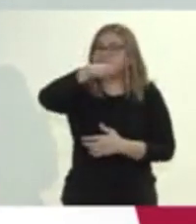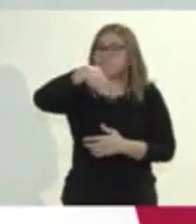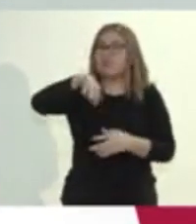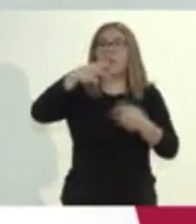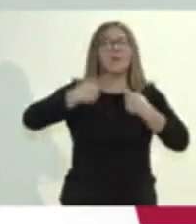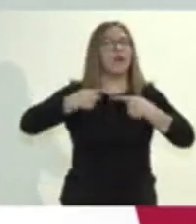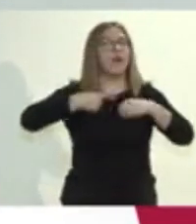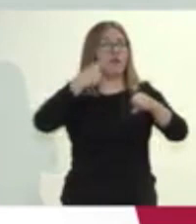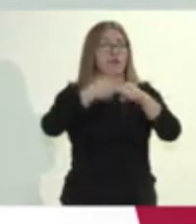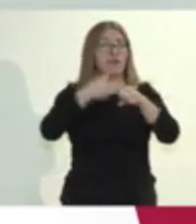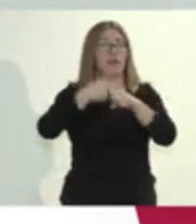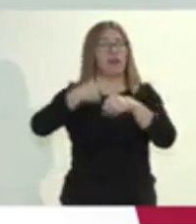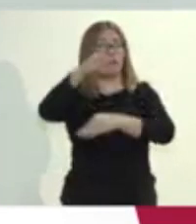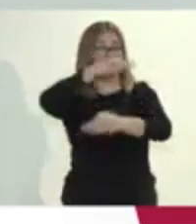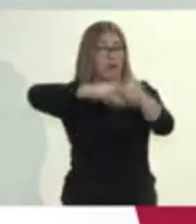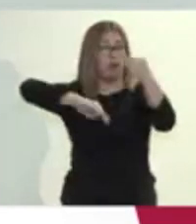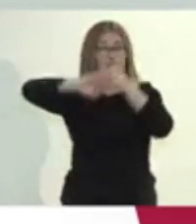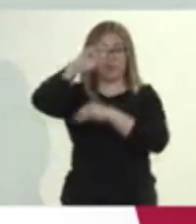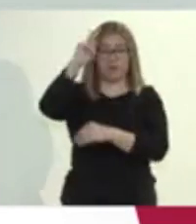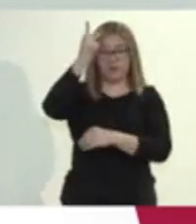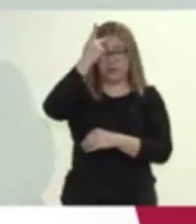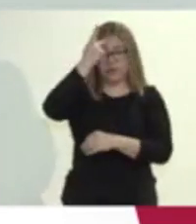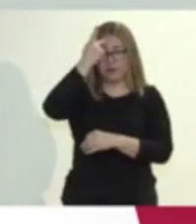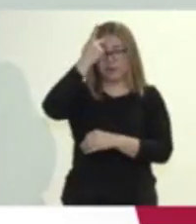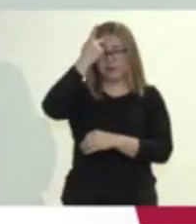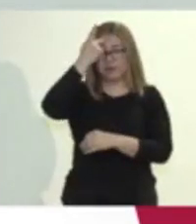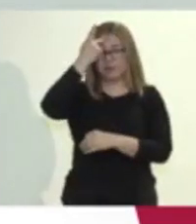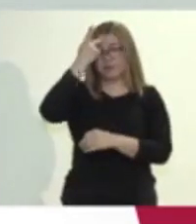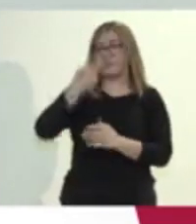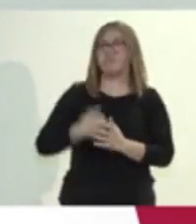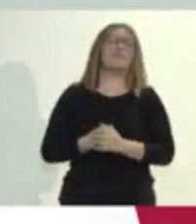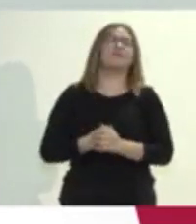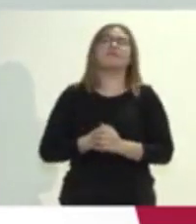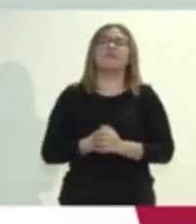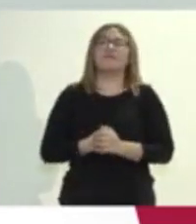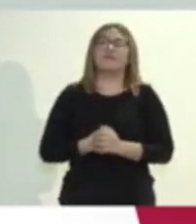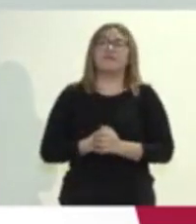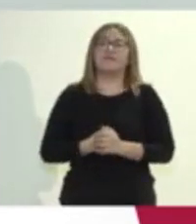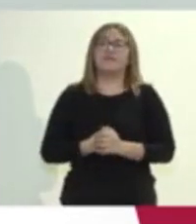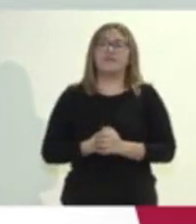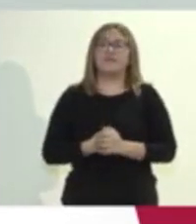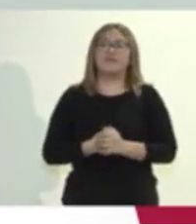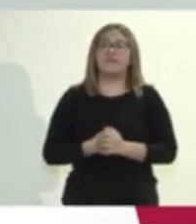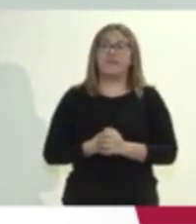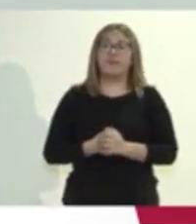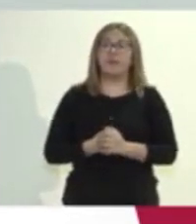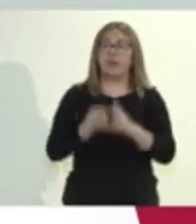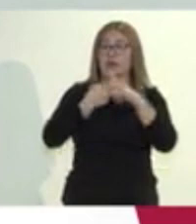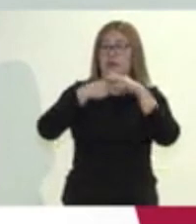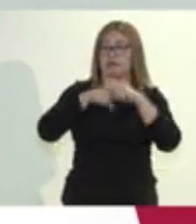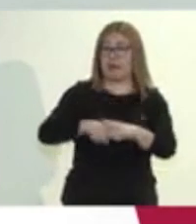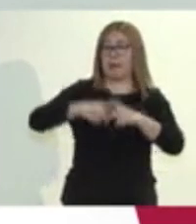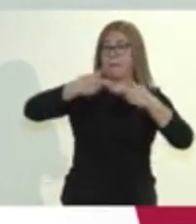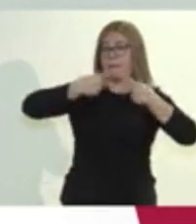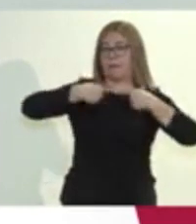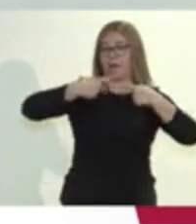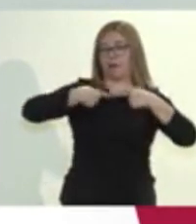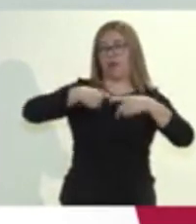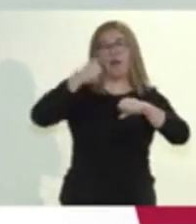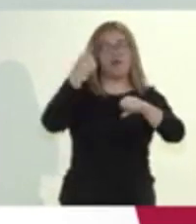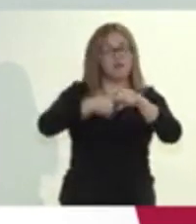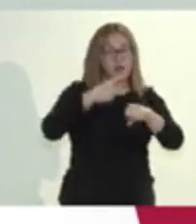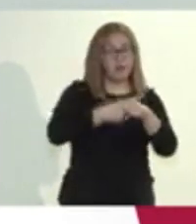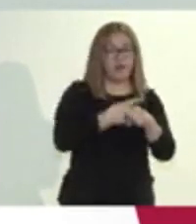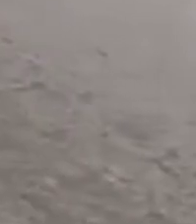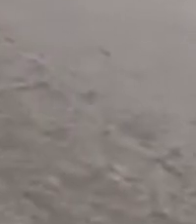casos en todo el territorio potosino, podemos empezar a tener cientos de casos y en días pasar a miles